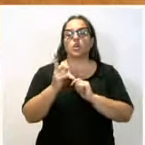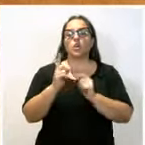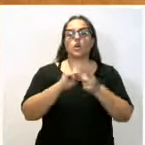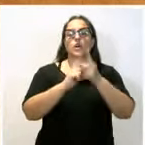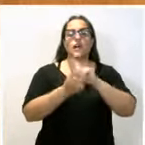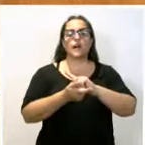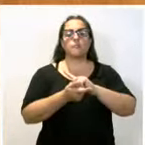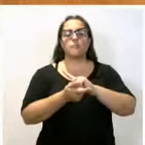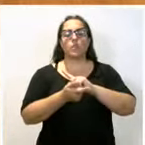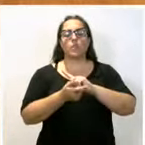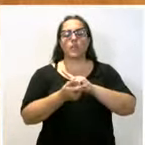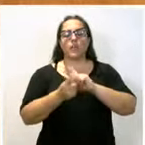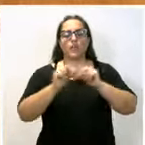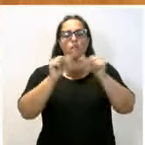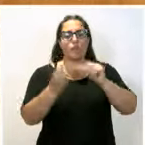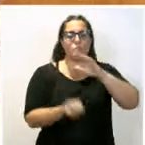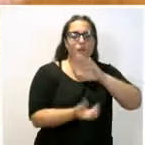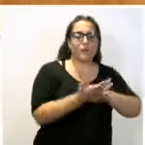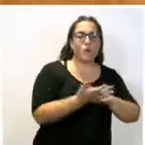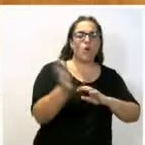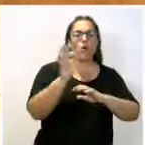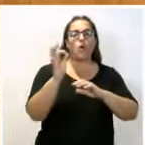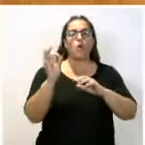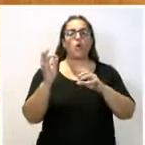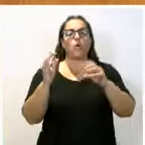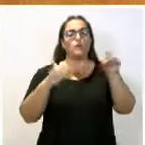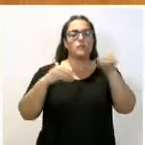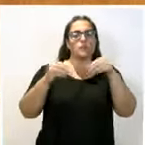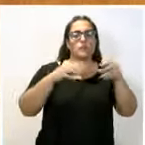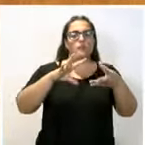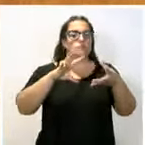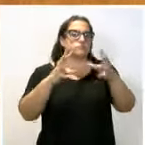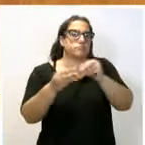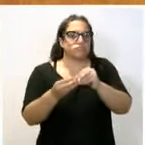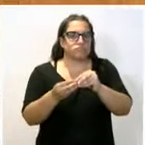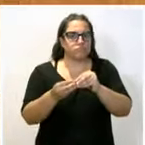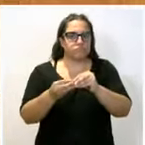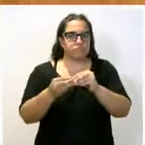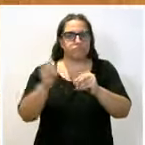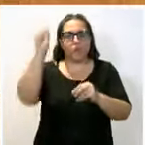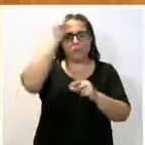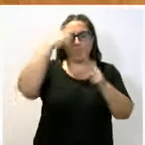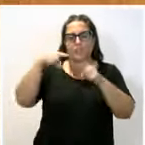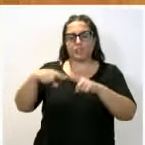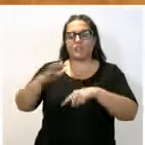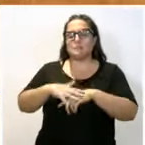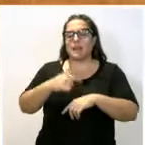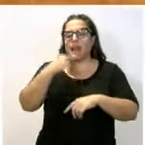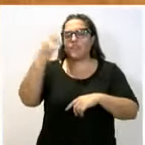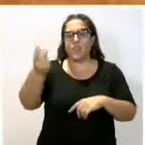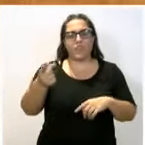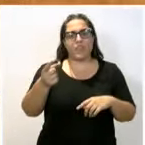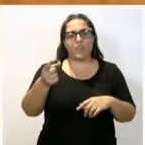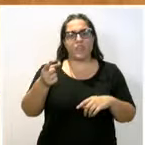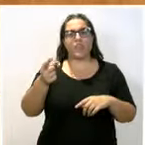a otro tipo de generación, o de moldear y malear las distintas posturas para decir que, como se hacía